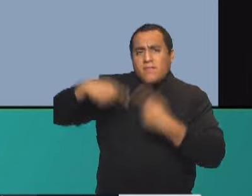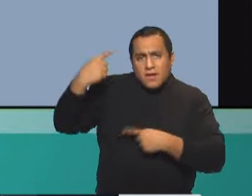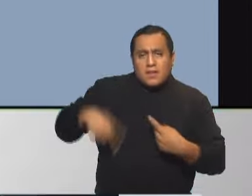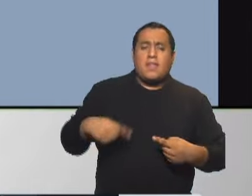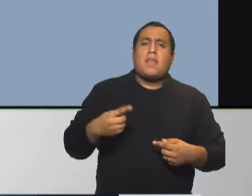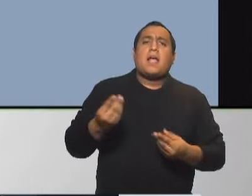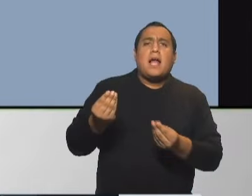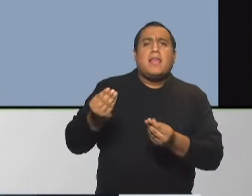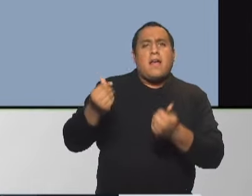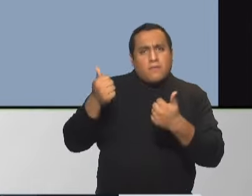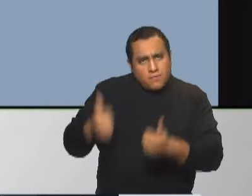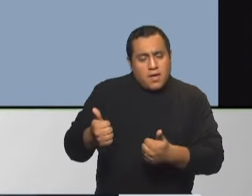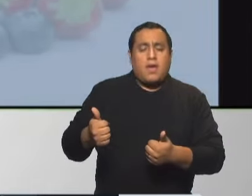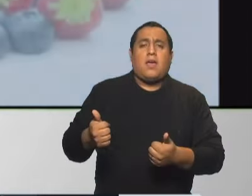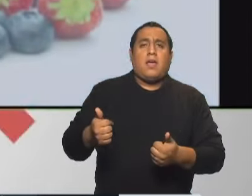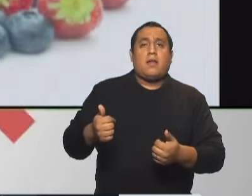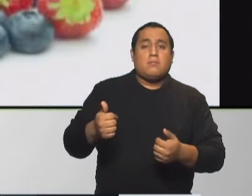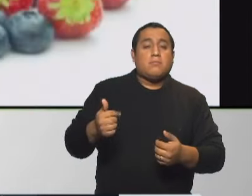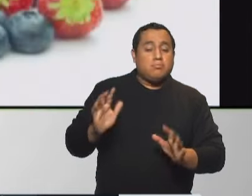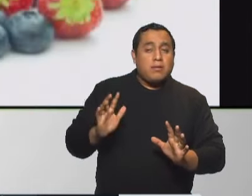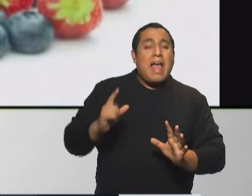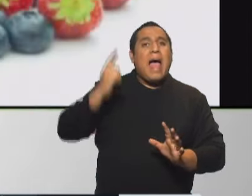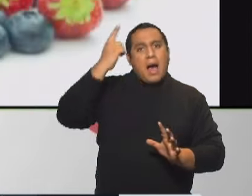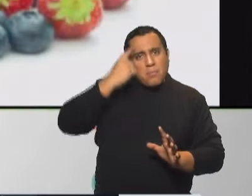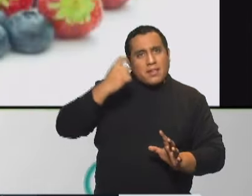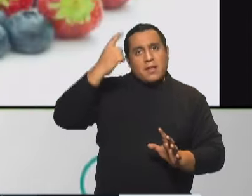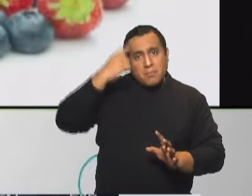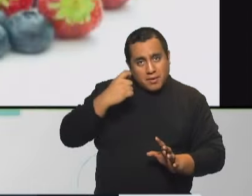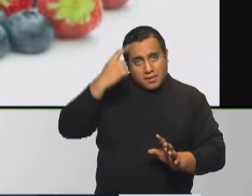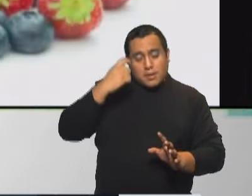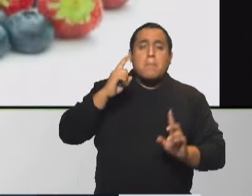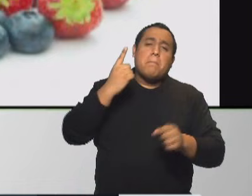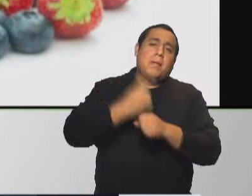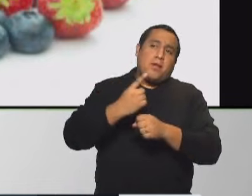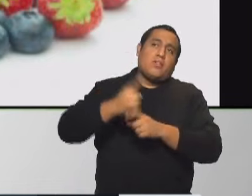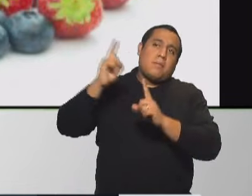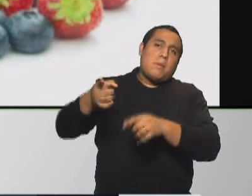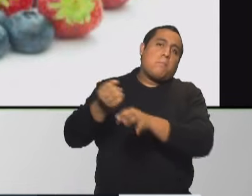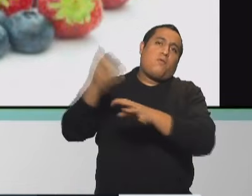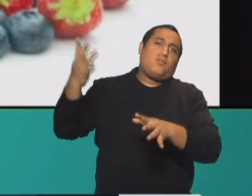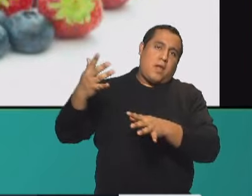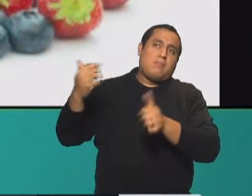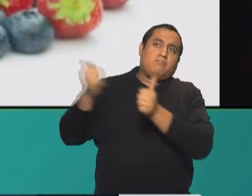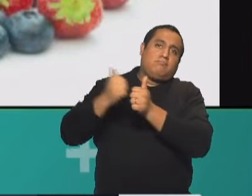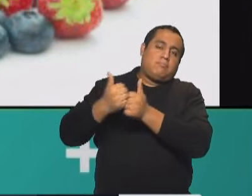calidad. Aprender a, por supuesto, ponerse en manos de un especialista. ¿Sí? Bien.